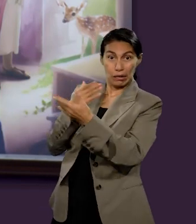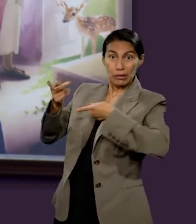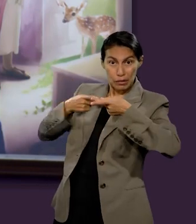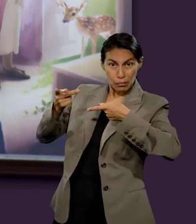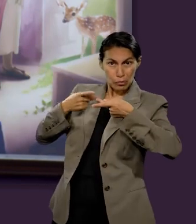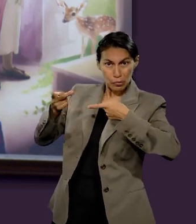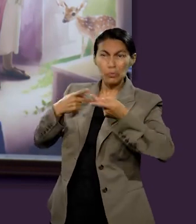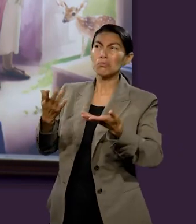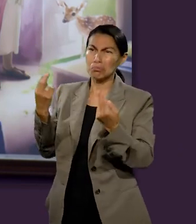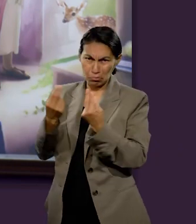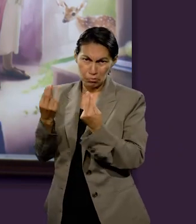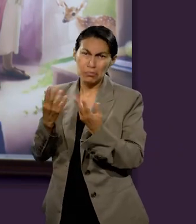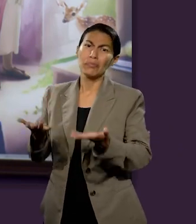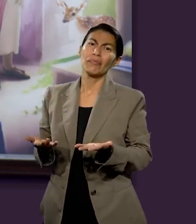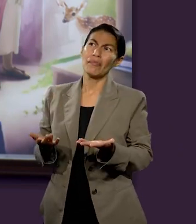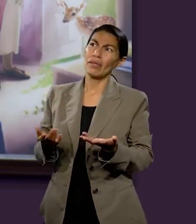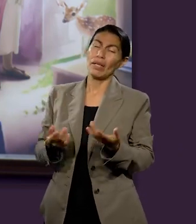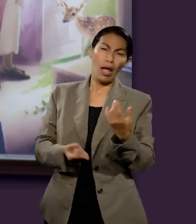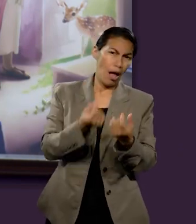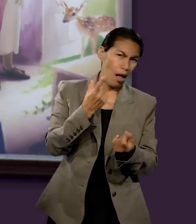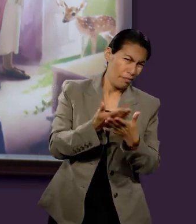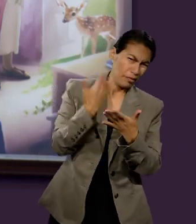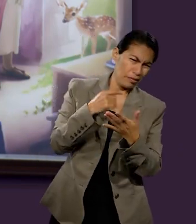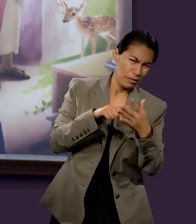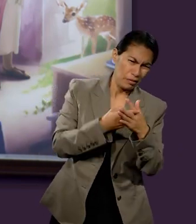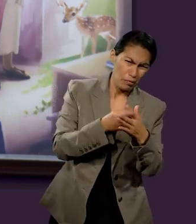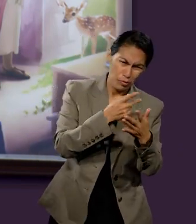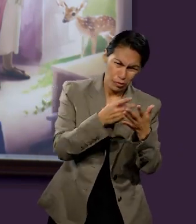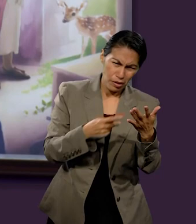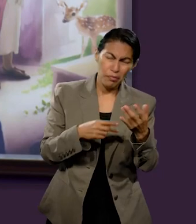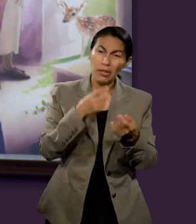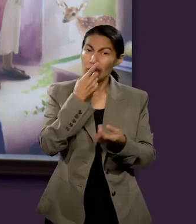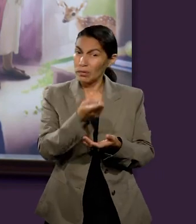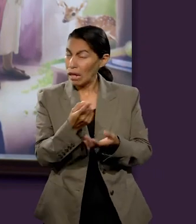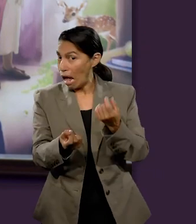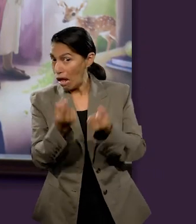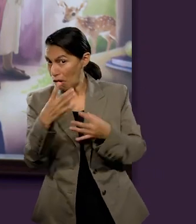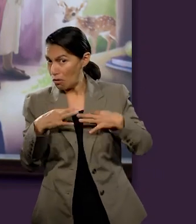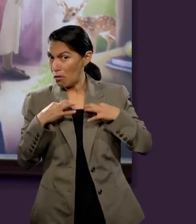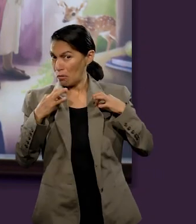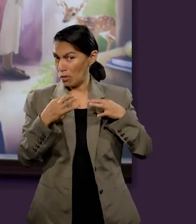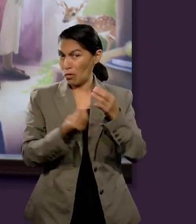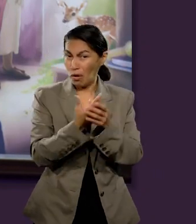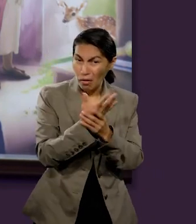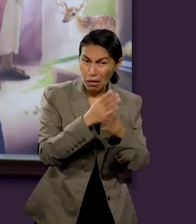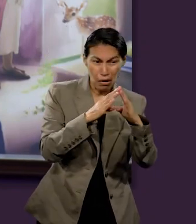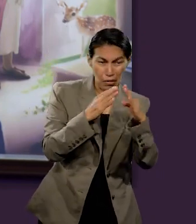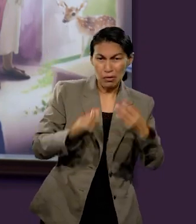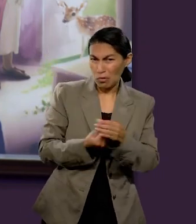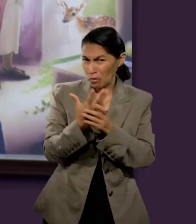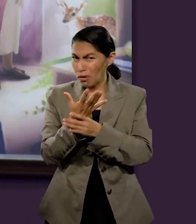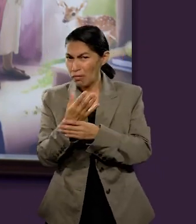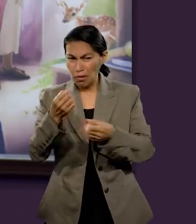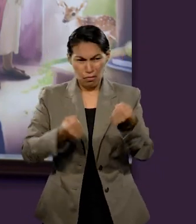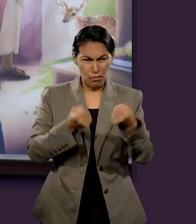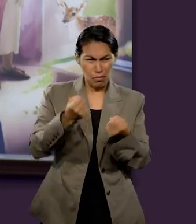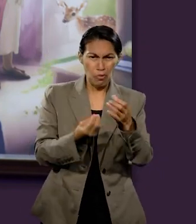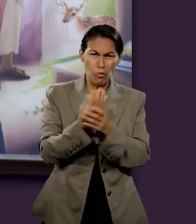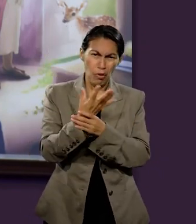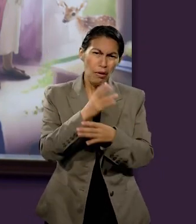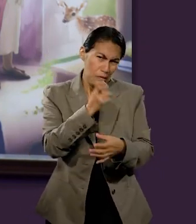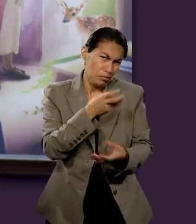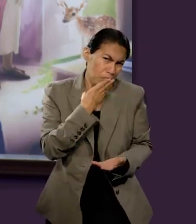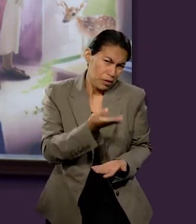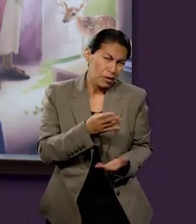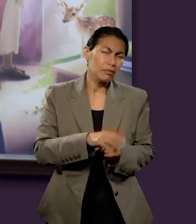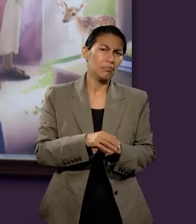en todo lo que podamos al inicio algunos compartíamos que queremos un carro una casa un guardarropa eso no está mal los hijos